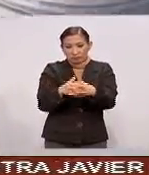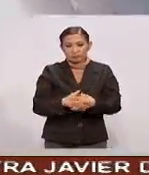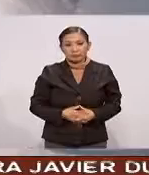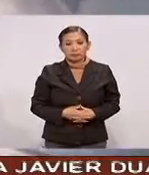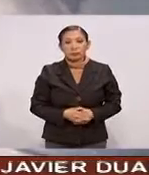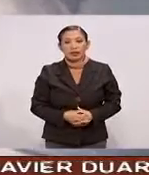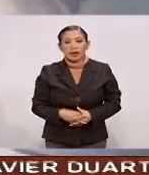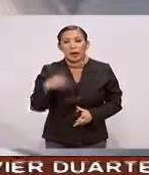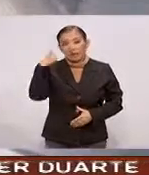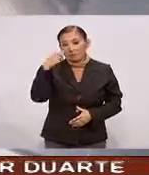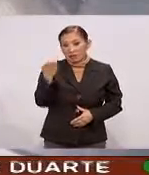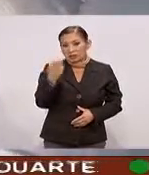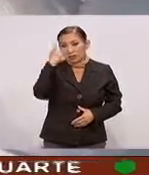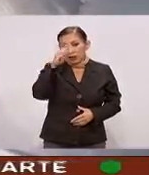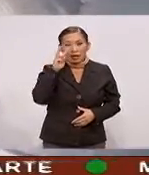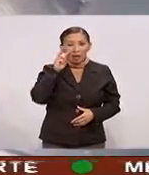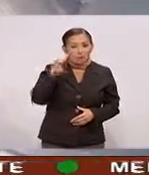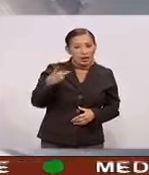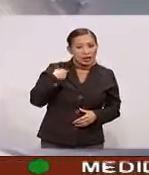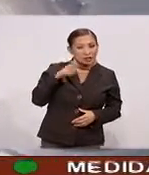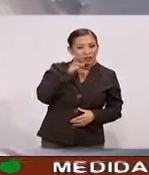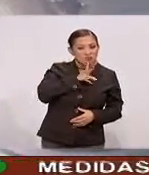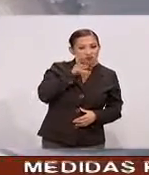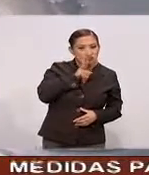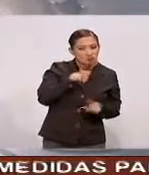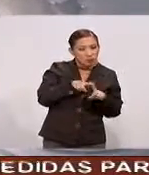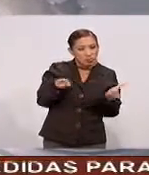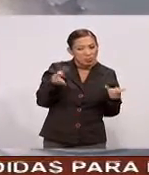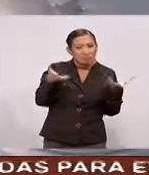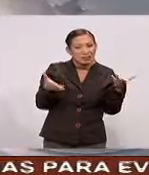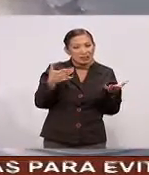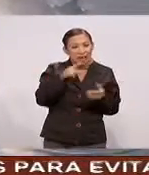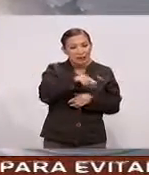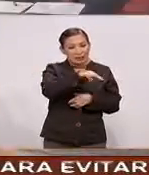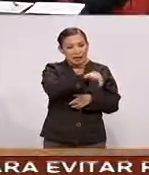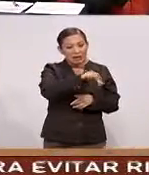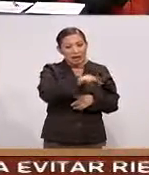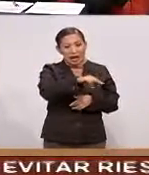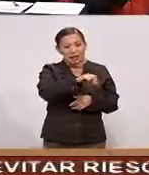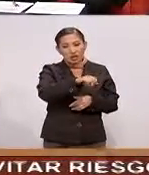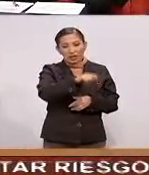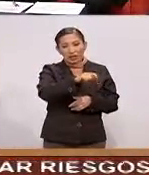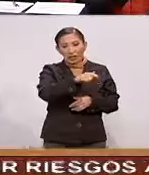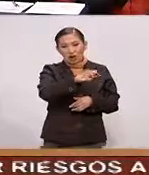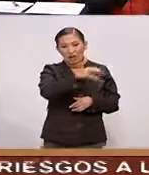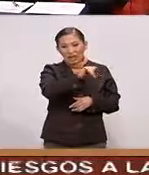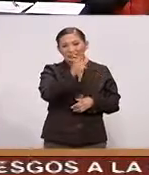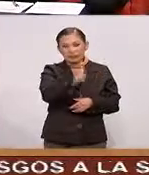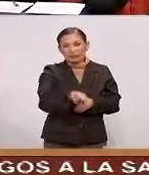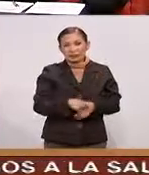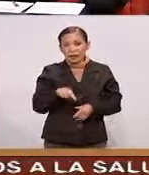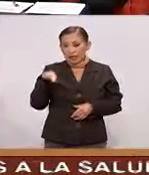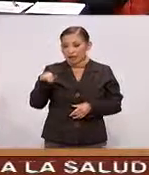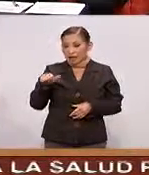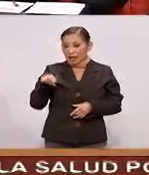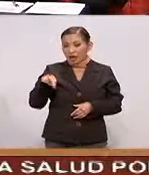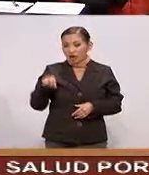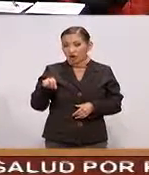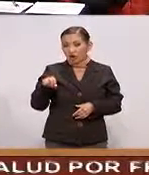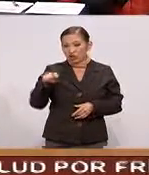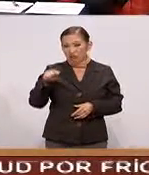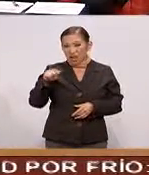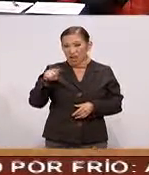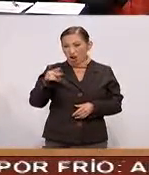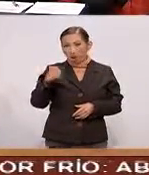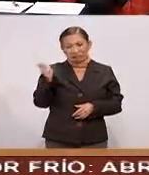Justamente Para hacer notar Esta evidencia Esta distinción Cuéntanos ¿Qué es la nanotecnología? Pues la nanotecnología Es